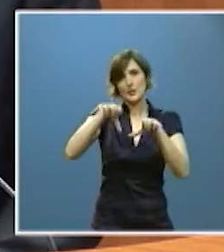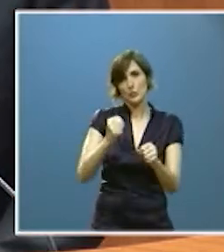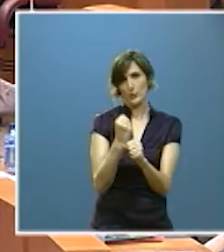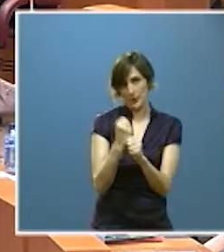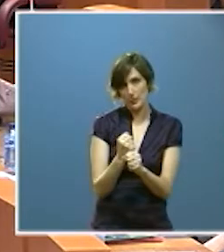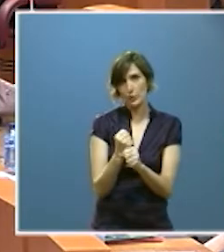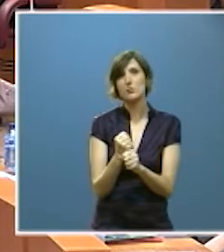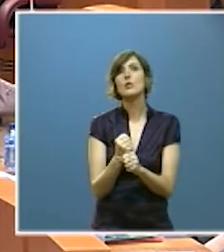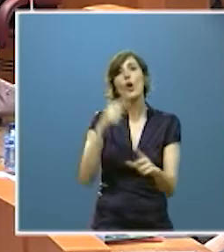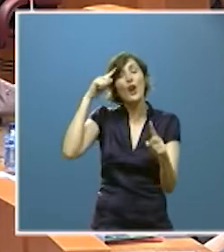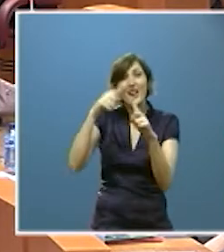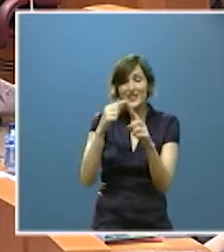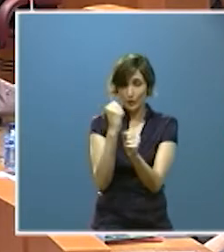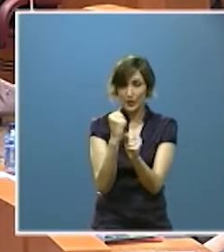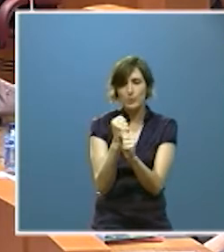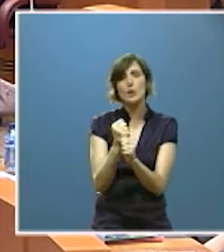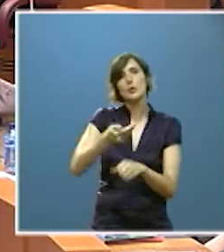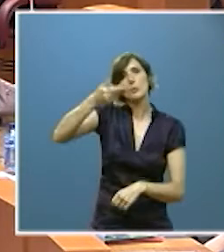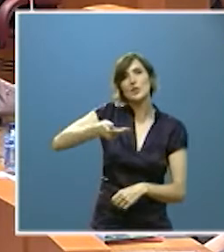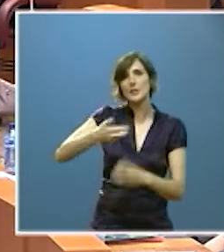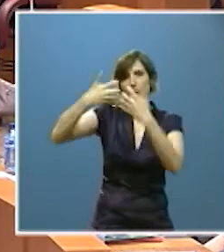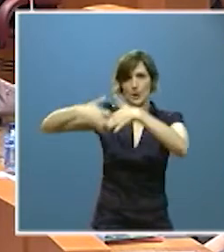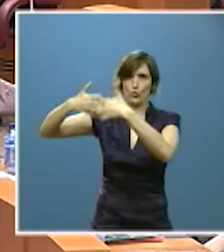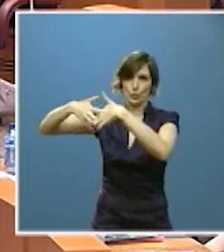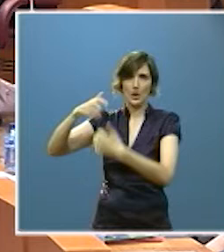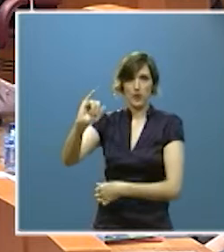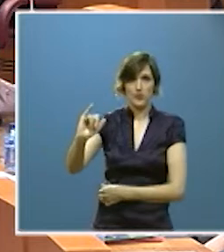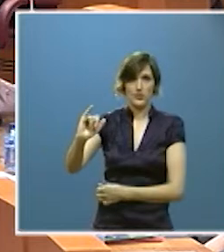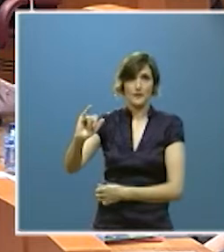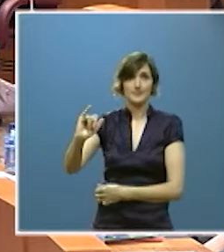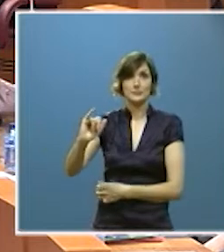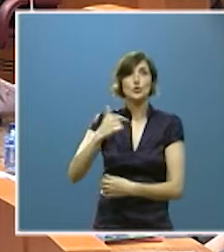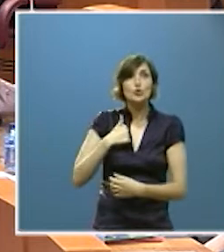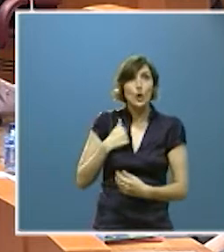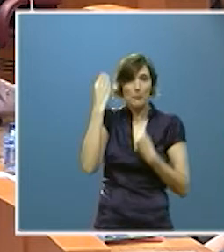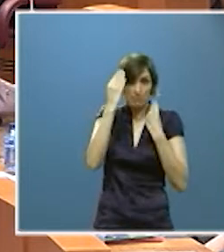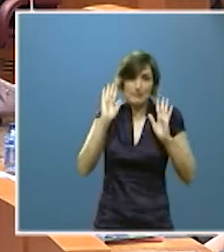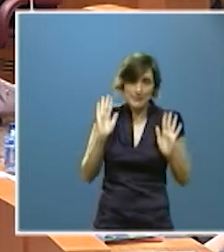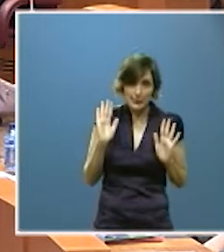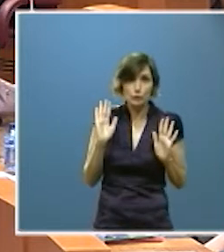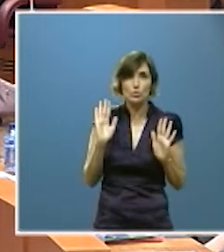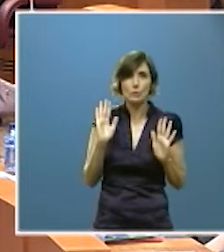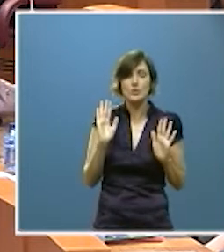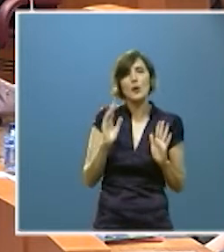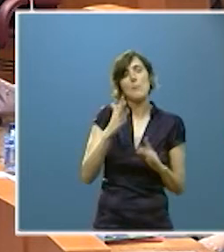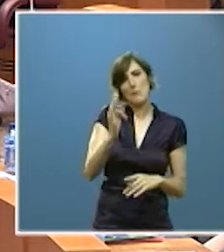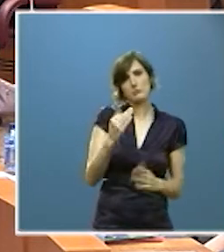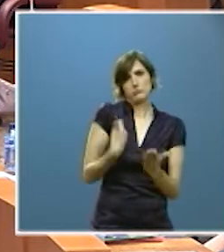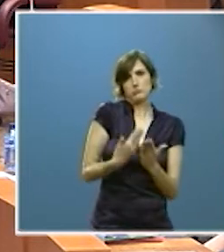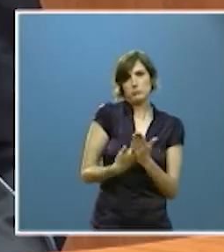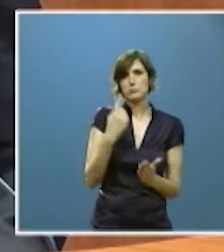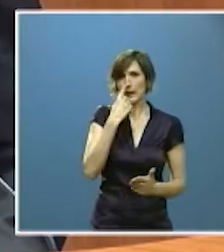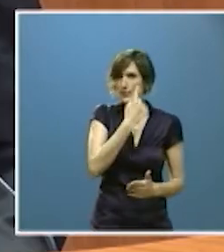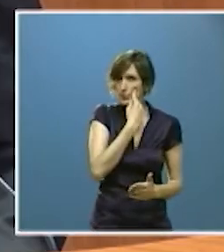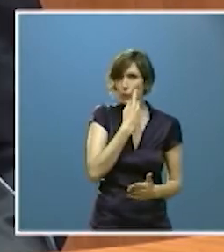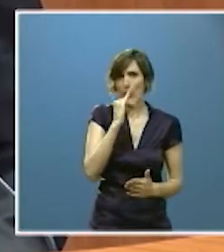objetivo del empleo, sin duda, resulta clave la industria. Creo, y hay testimonios al